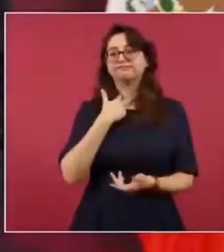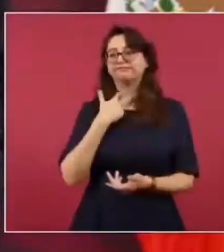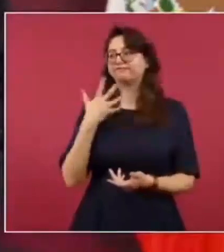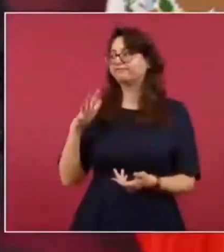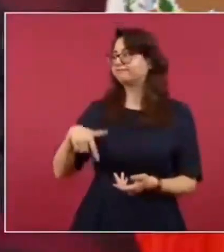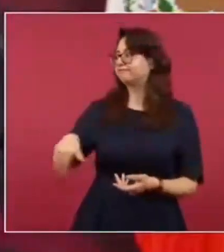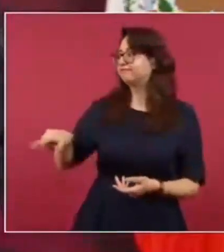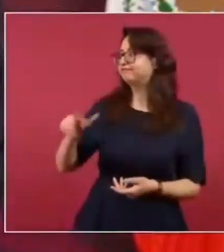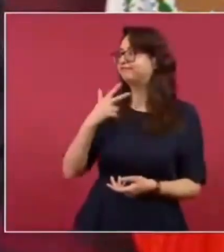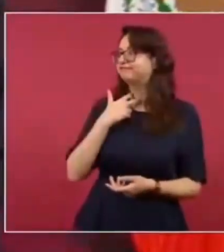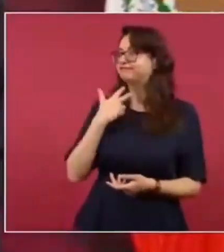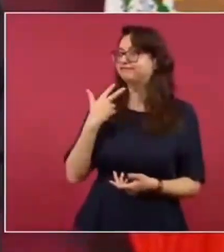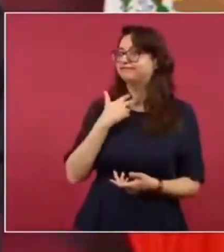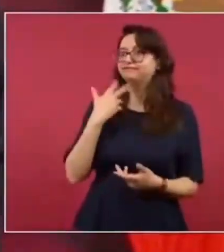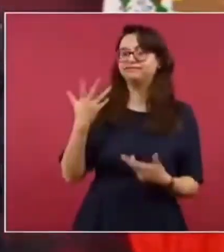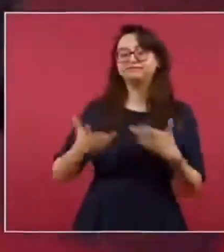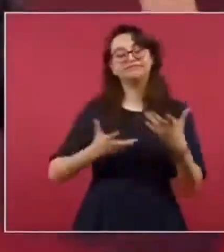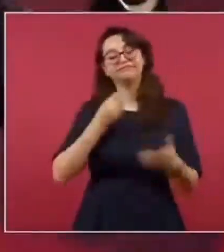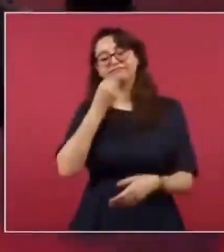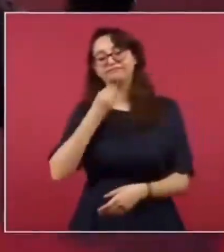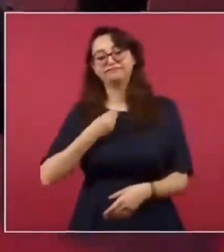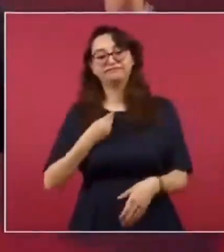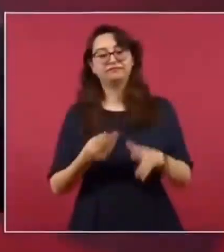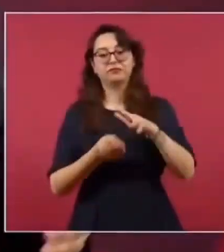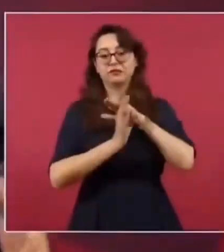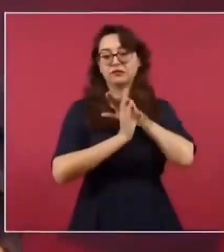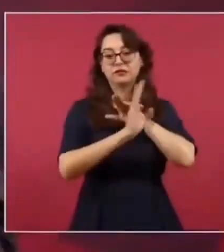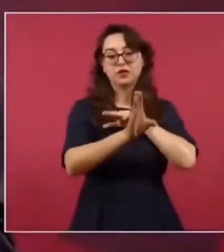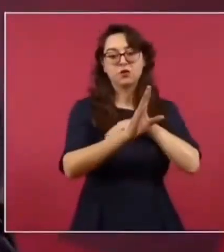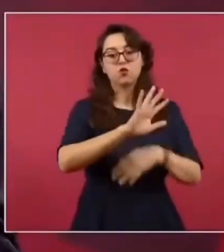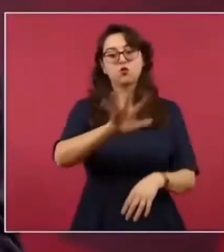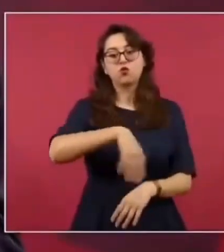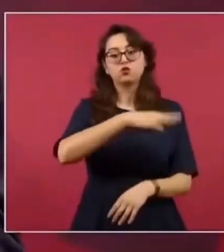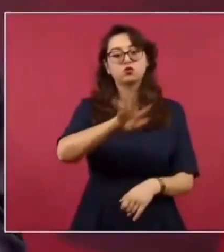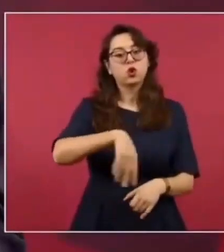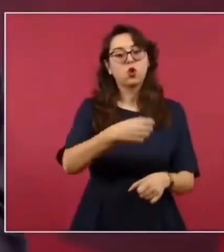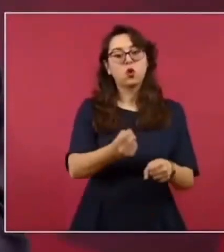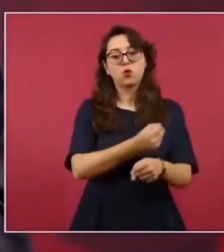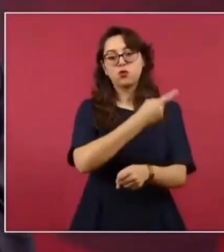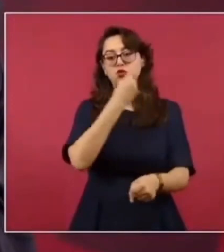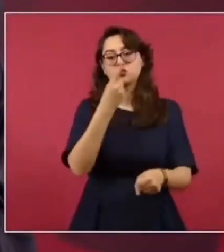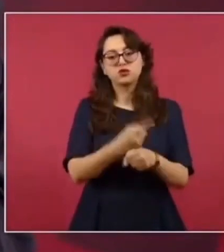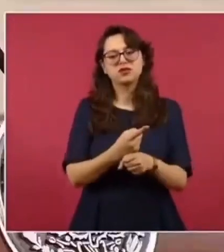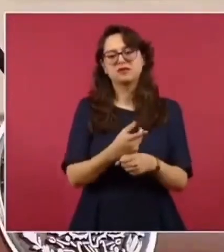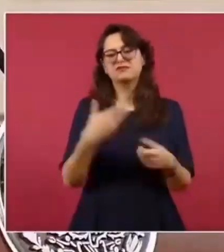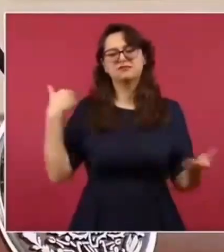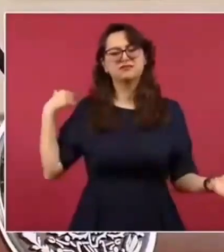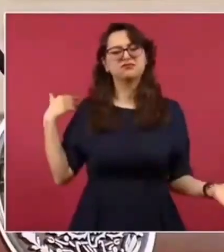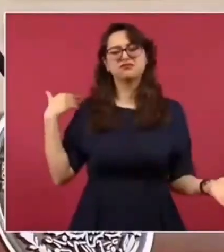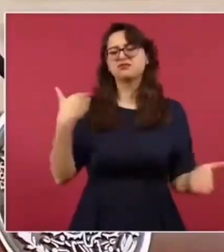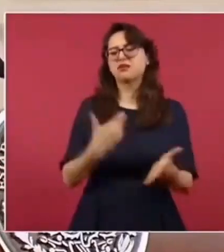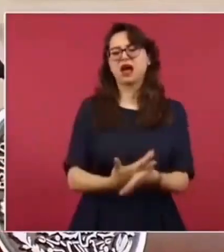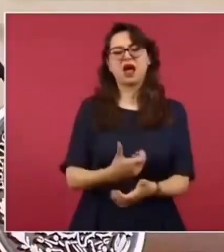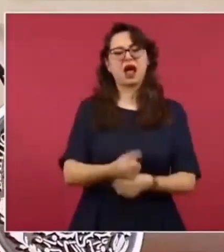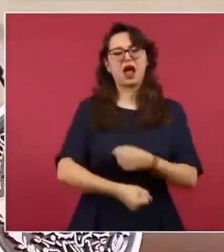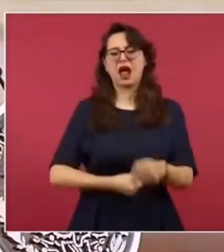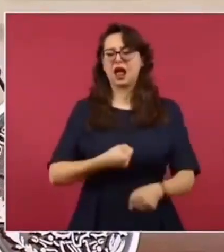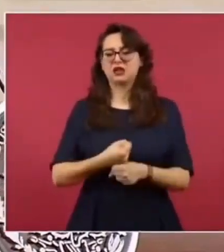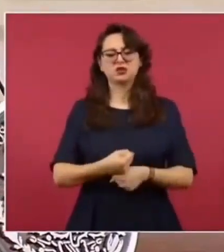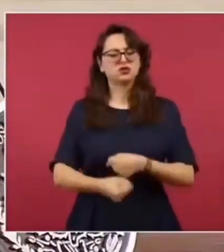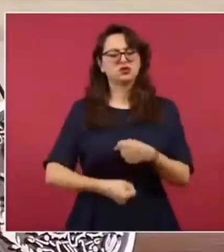hay oportunidades. Entonces, eso ya lo hemos planteado durante mucho tiempo, hay constancia,